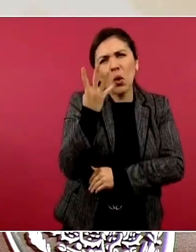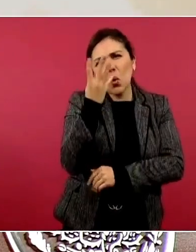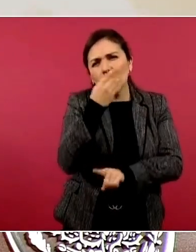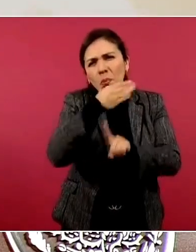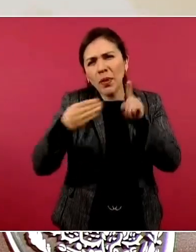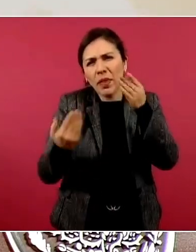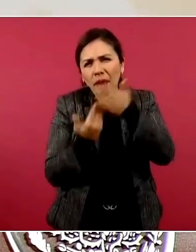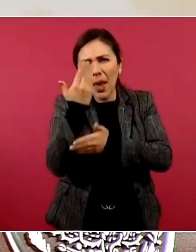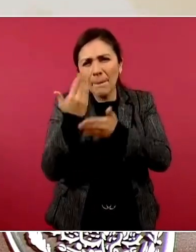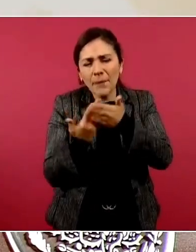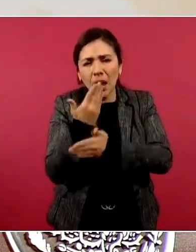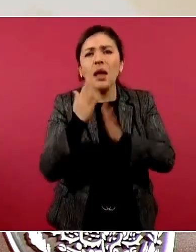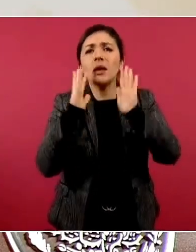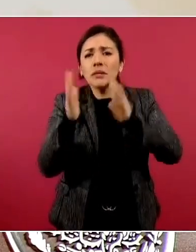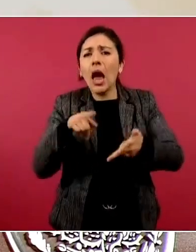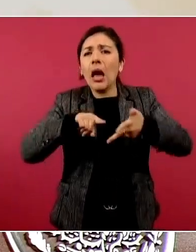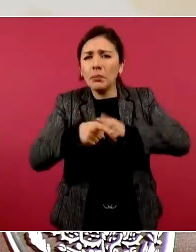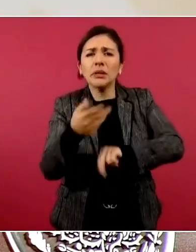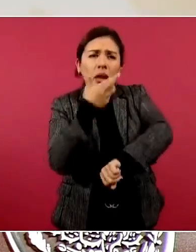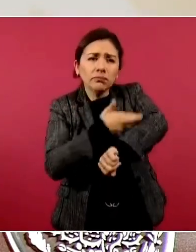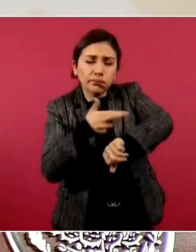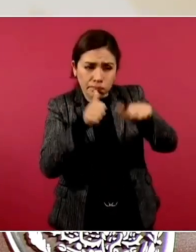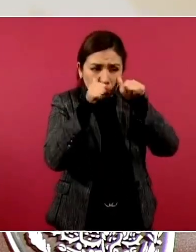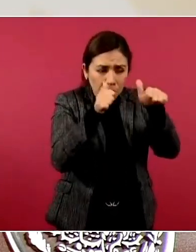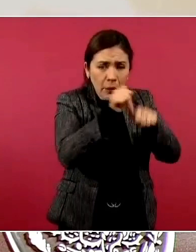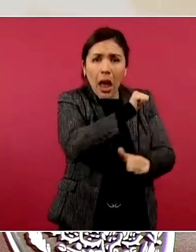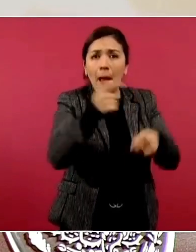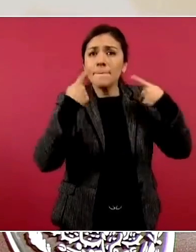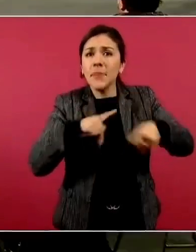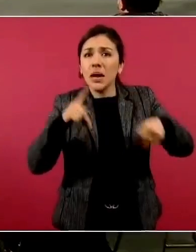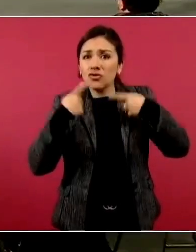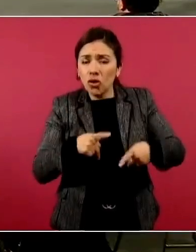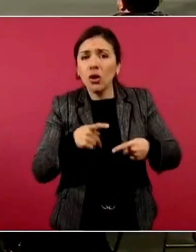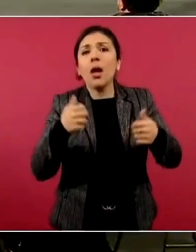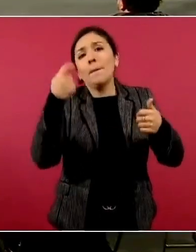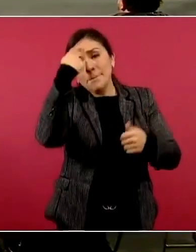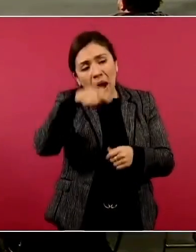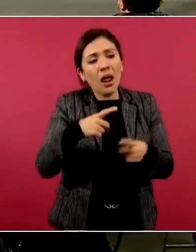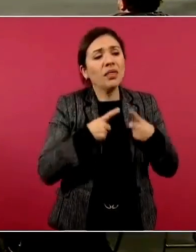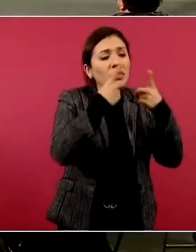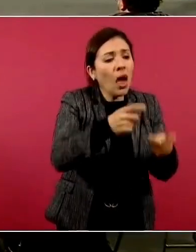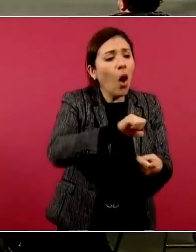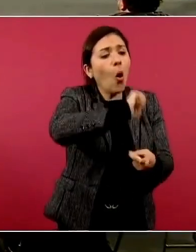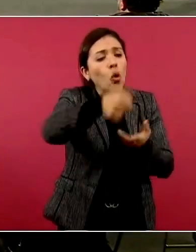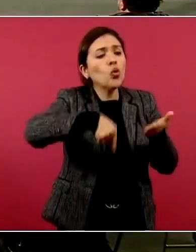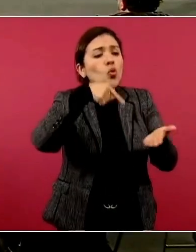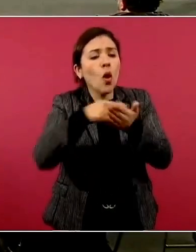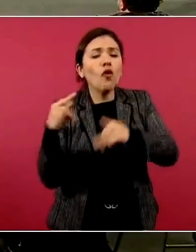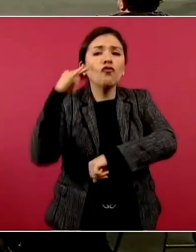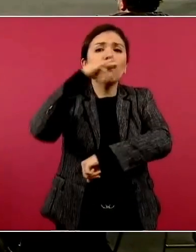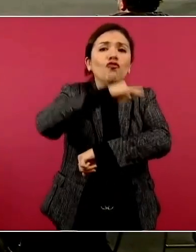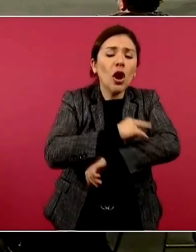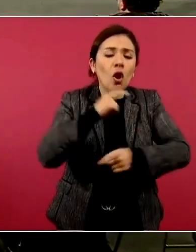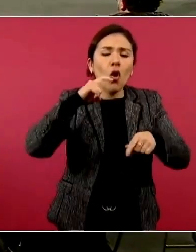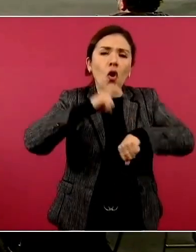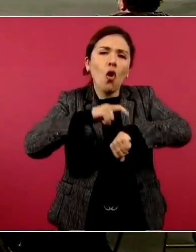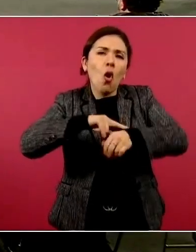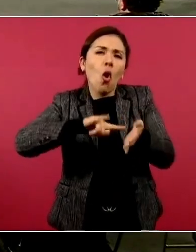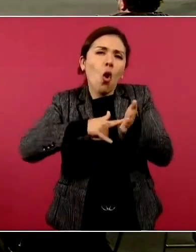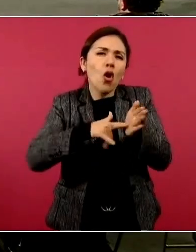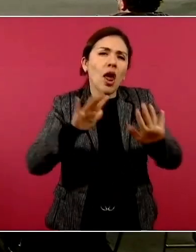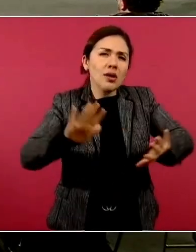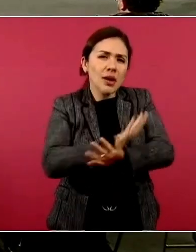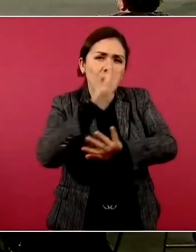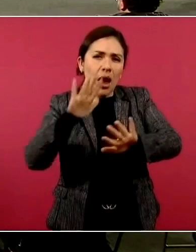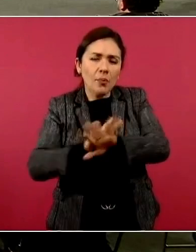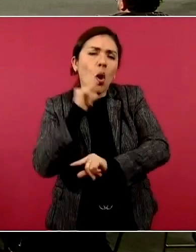mañana, estaban siendo atendidos los consumidores, reordenando las asignaciones en nuevos vuelos y poco a poco ha